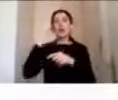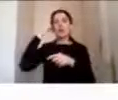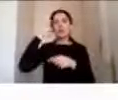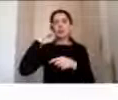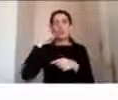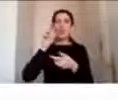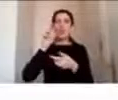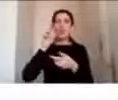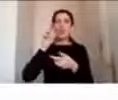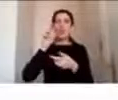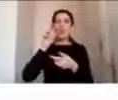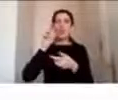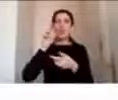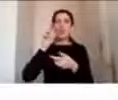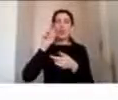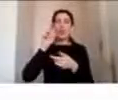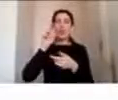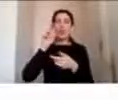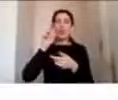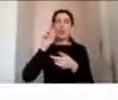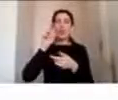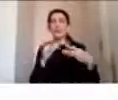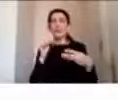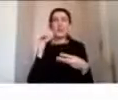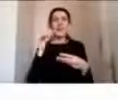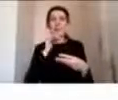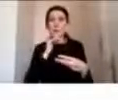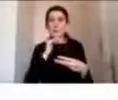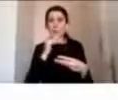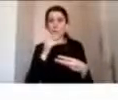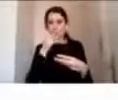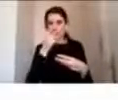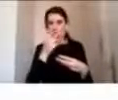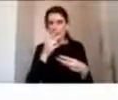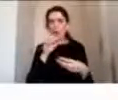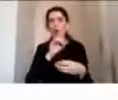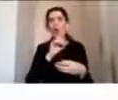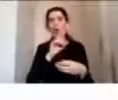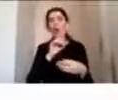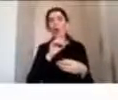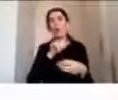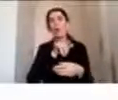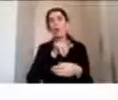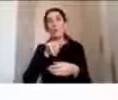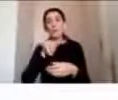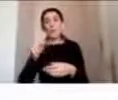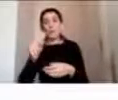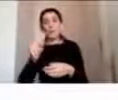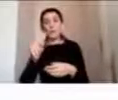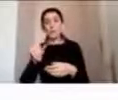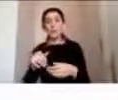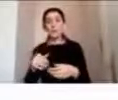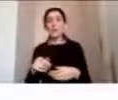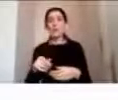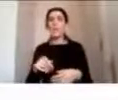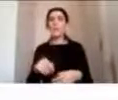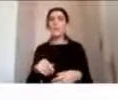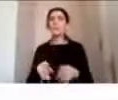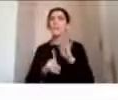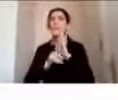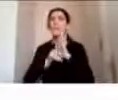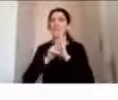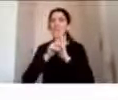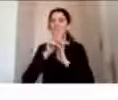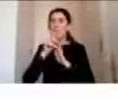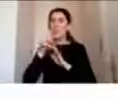efectos inmediatos y secundarios a la lesión que también los mencionó Ingrid pero más importante el momento en el desarrollo en que se